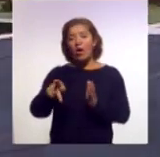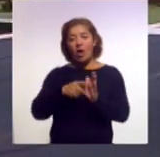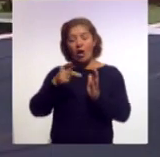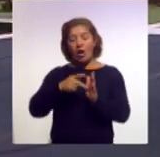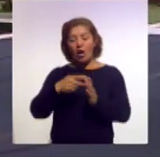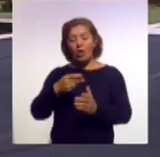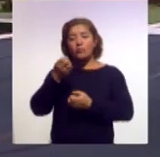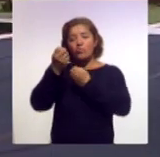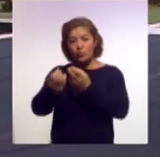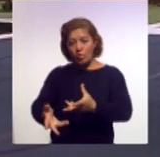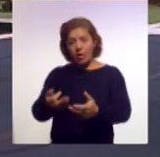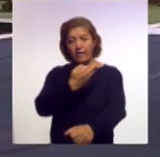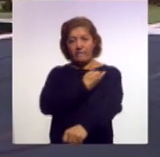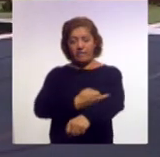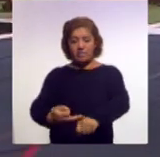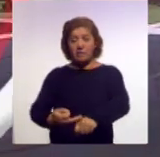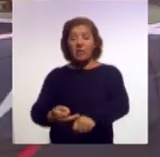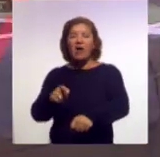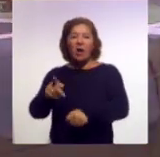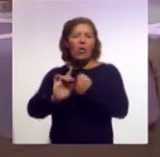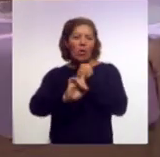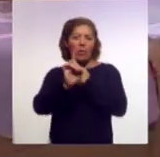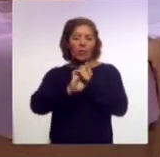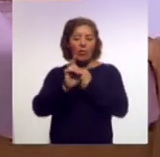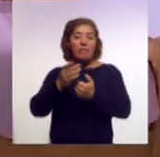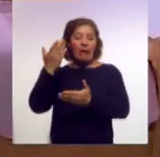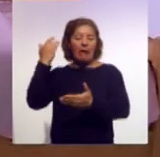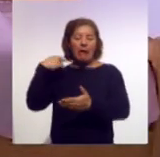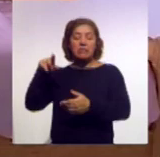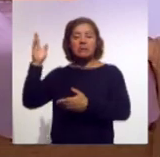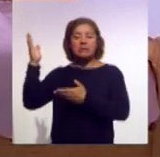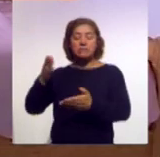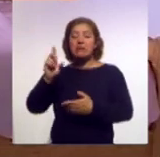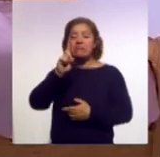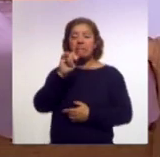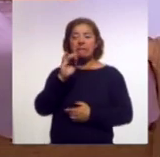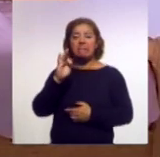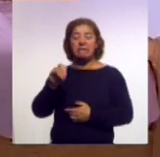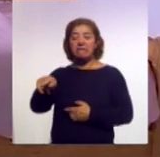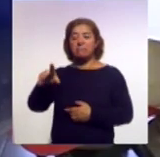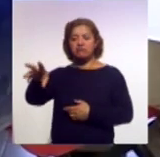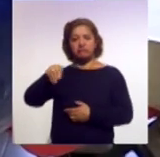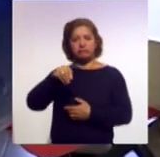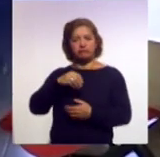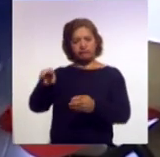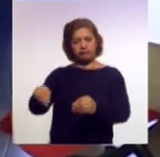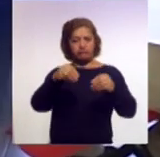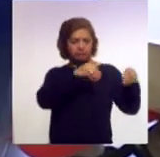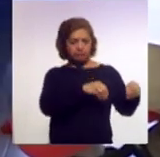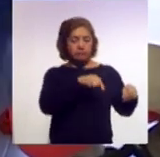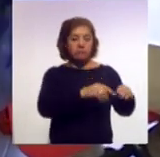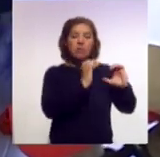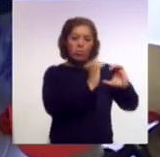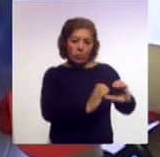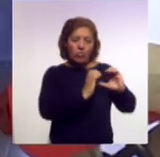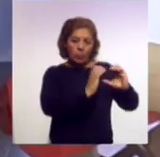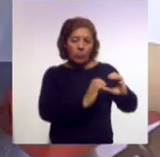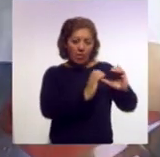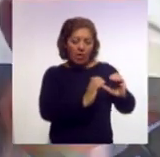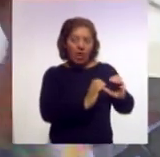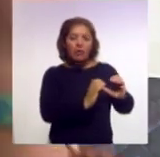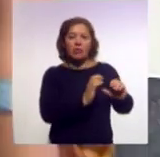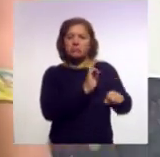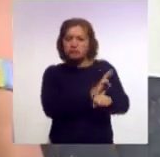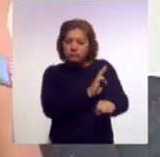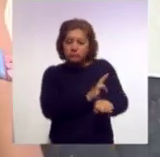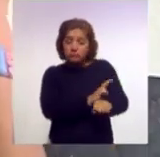circunstancia en el pasado llegó al sistema estatal DIF, recibió acogimiento residencial, lo cuidamos, lo protegimos y luego le encontramos